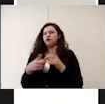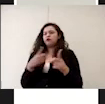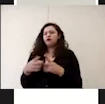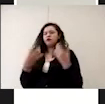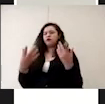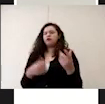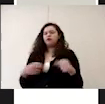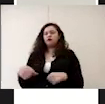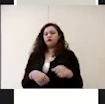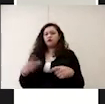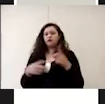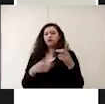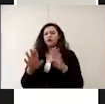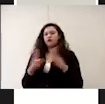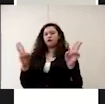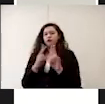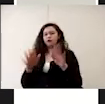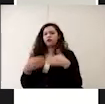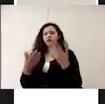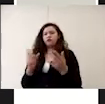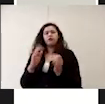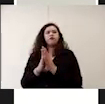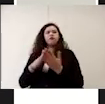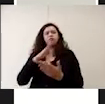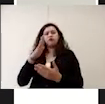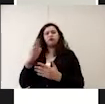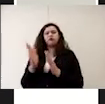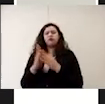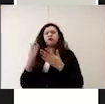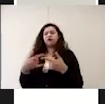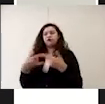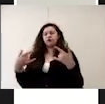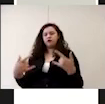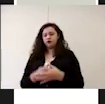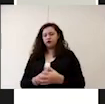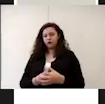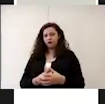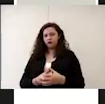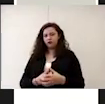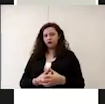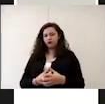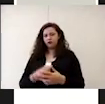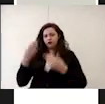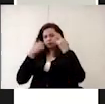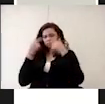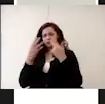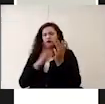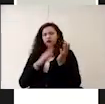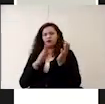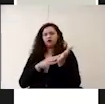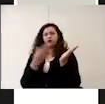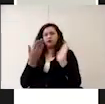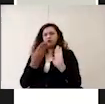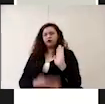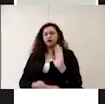deportivas al aire libre y de bibliotecas y archivos históricos en la revisión de todos estos documentos